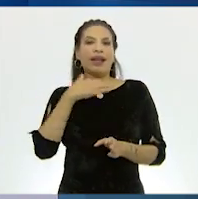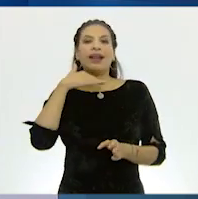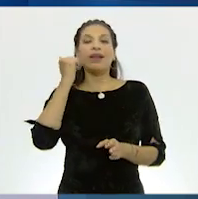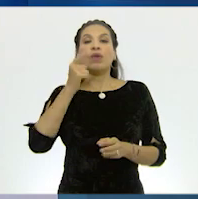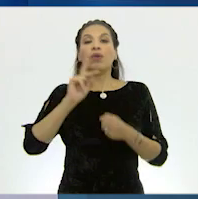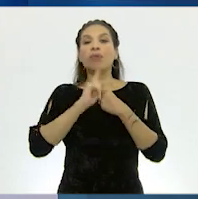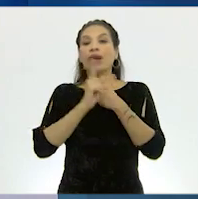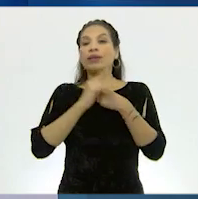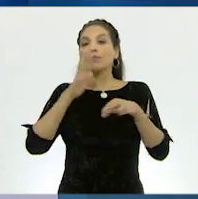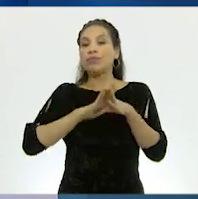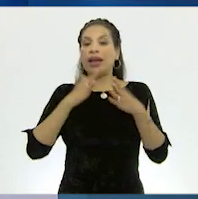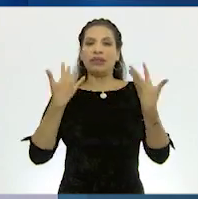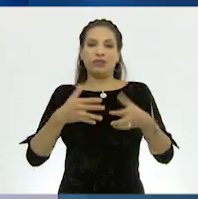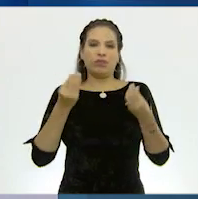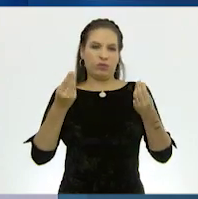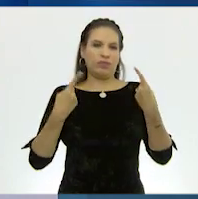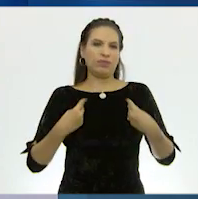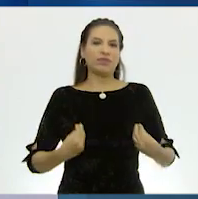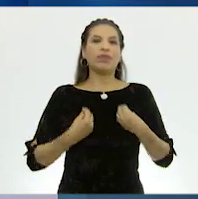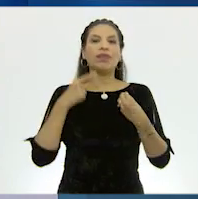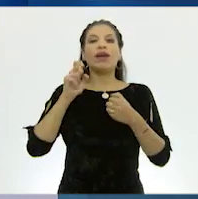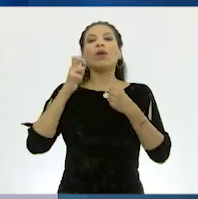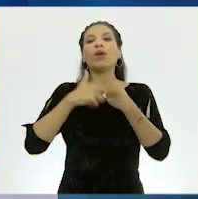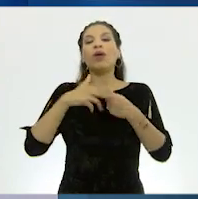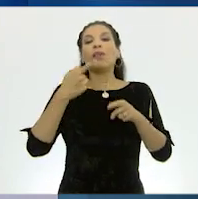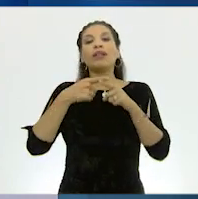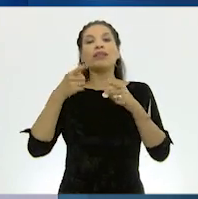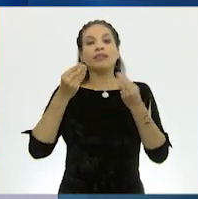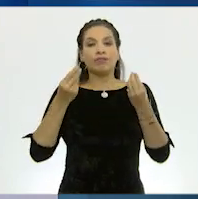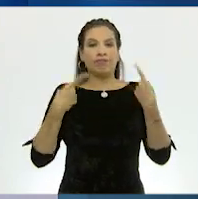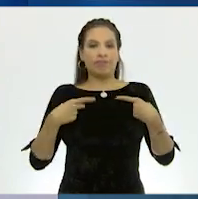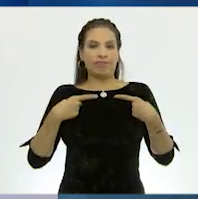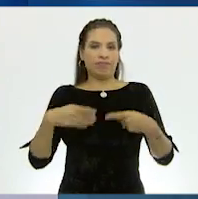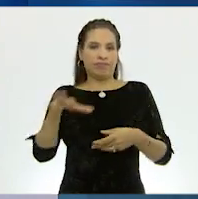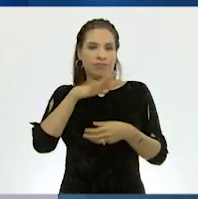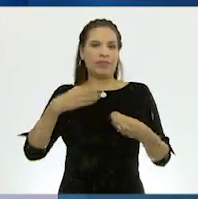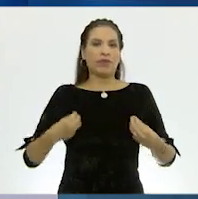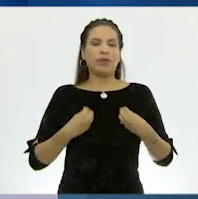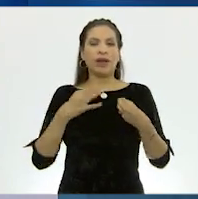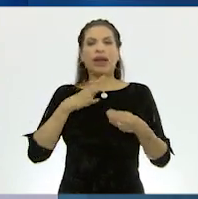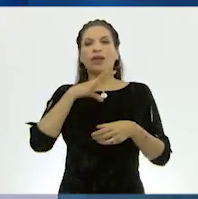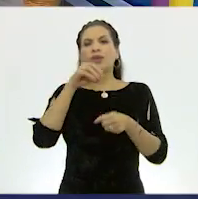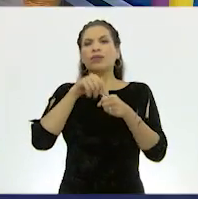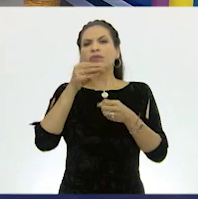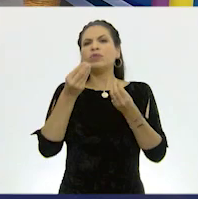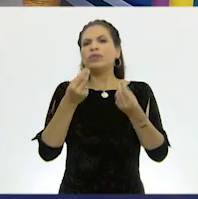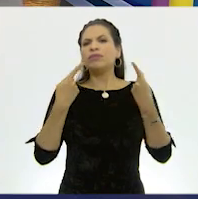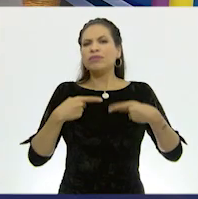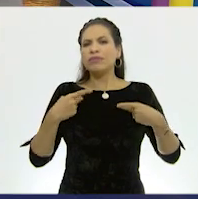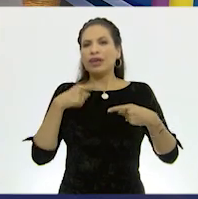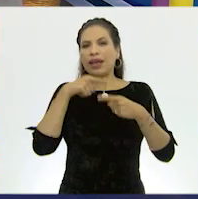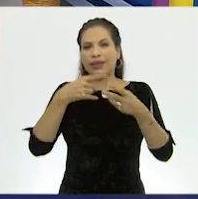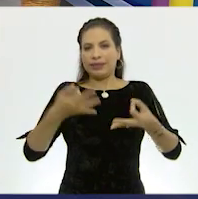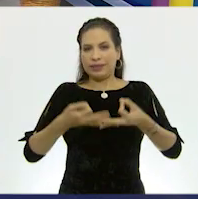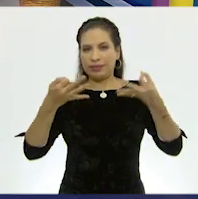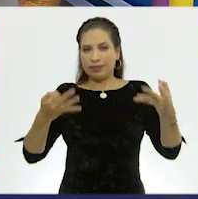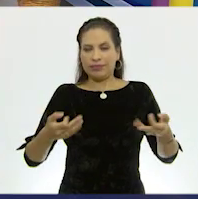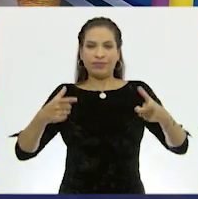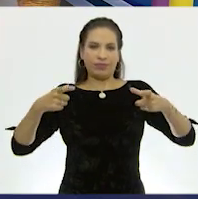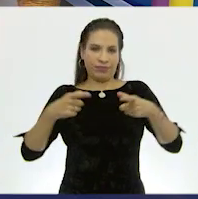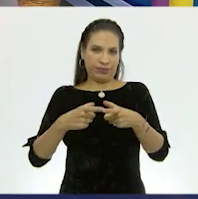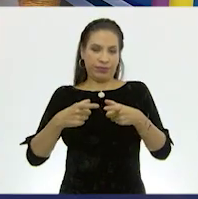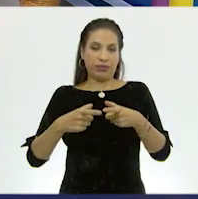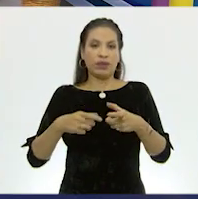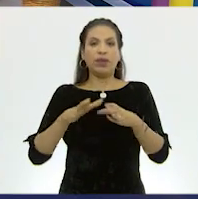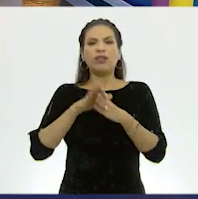países más poblados de Europa con una gran densidad de población, ya que concentra a muchas personas en un territorio pequeño